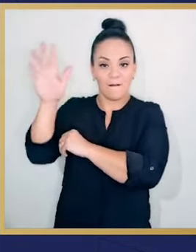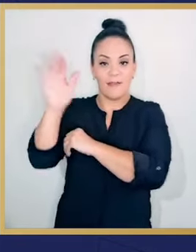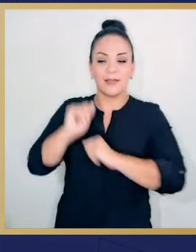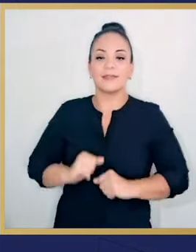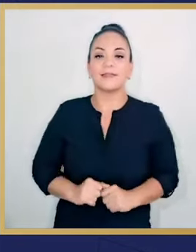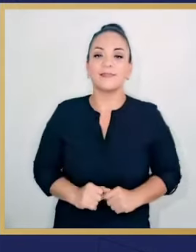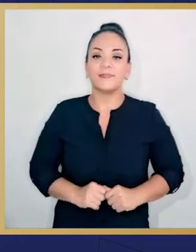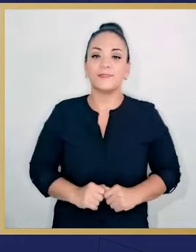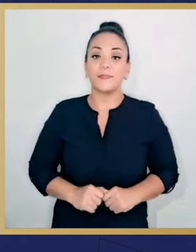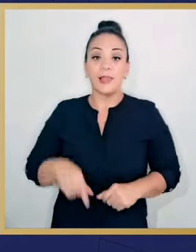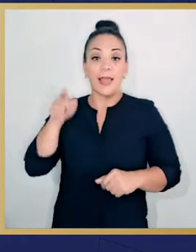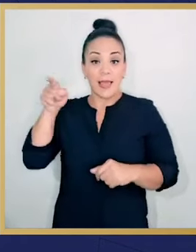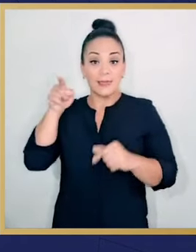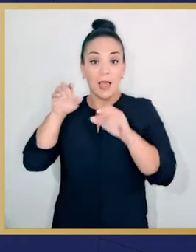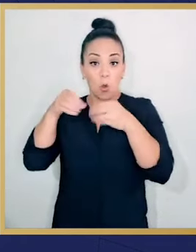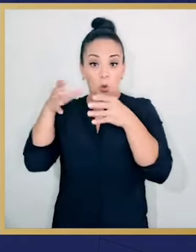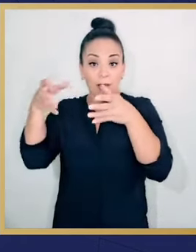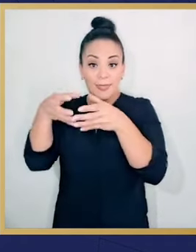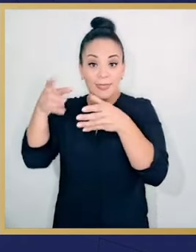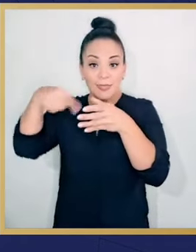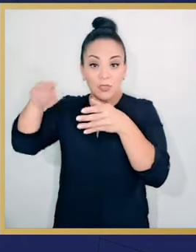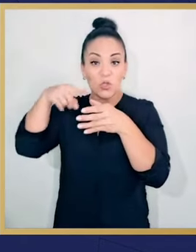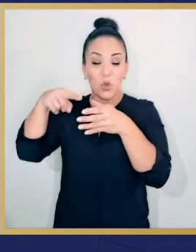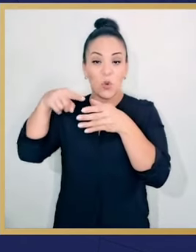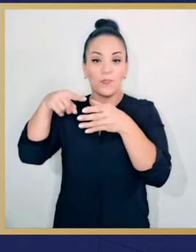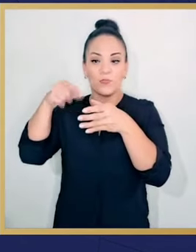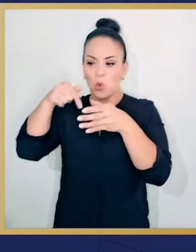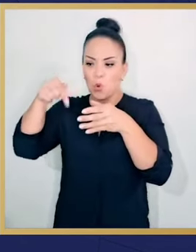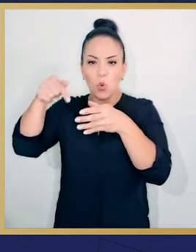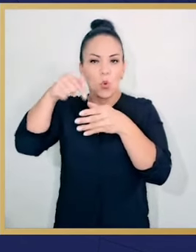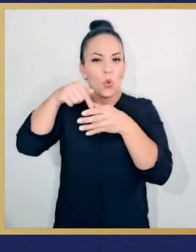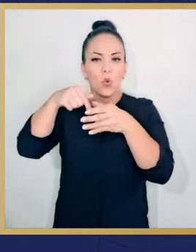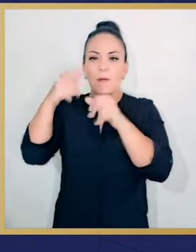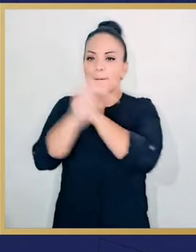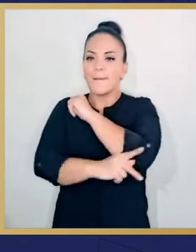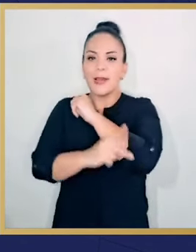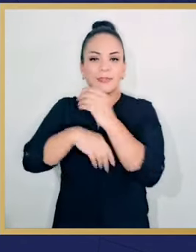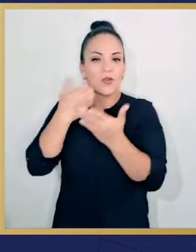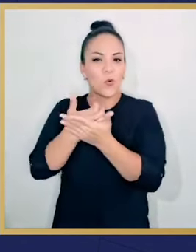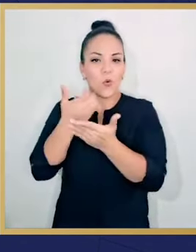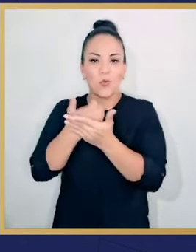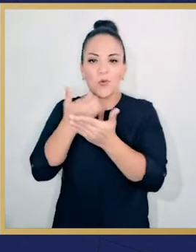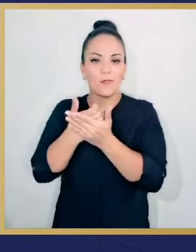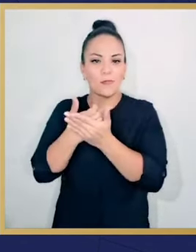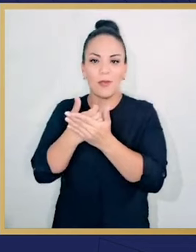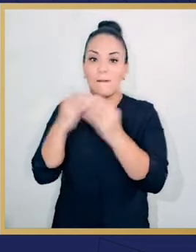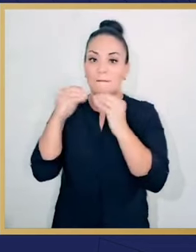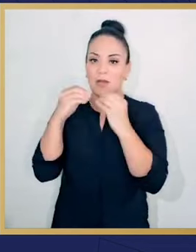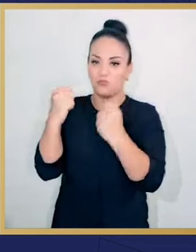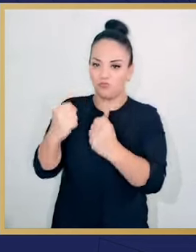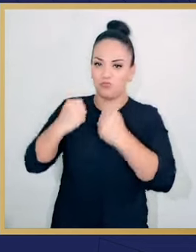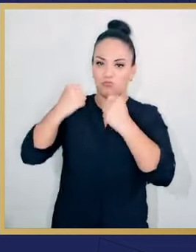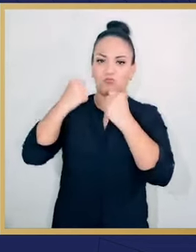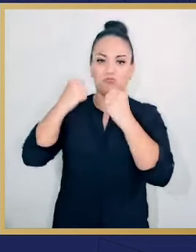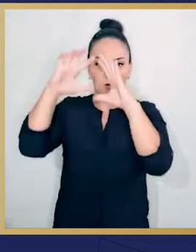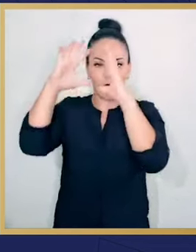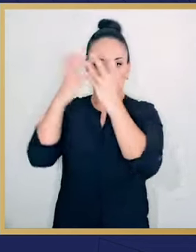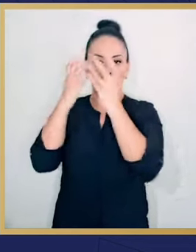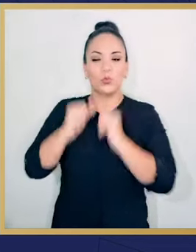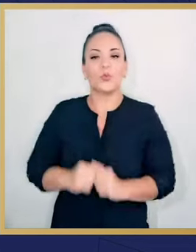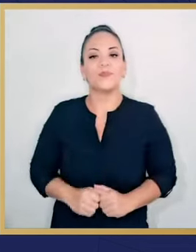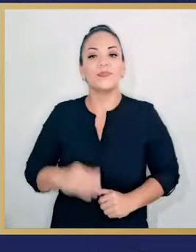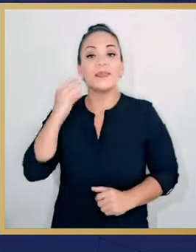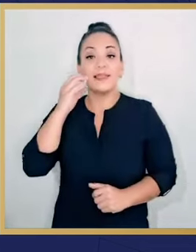para los Estados Árabes del Golfo, una organización que reúne a las economías